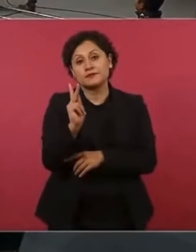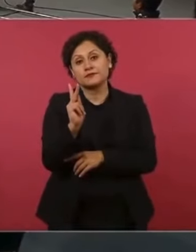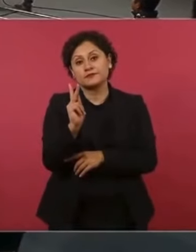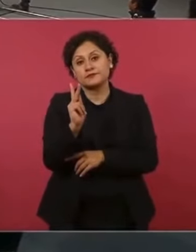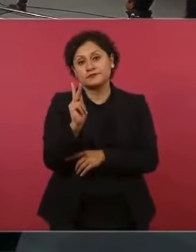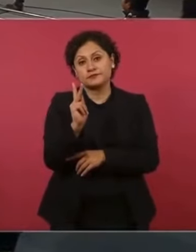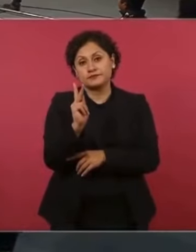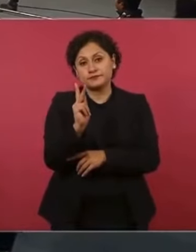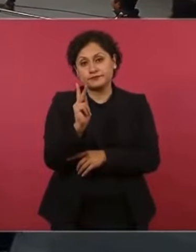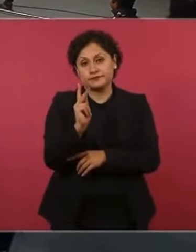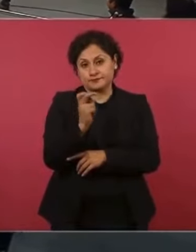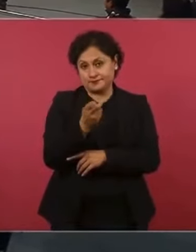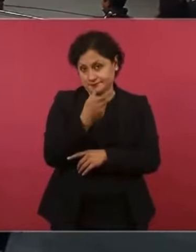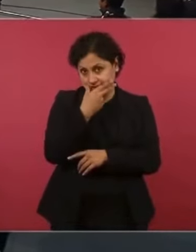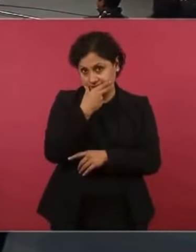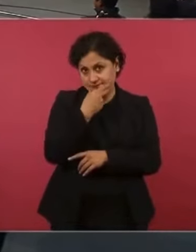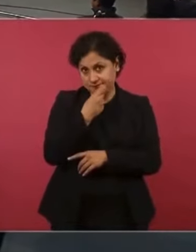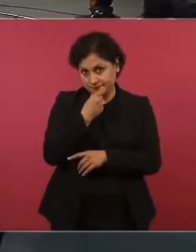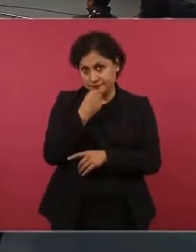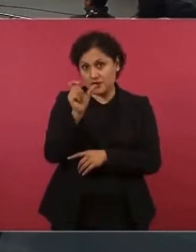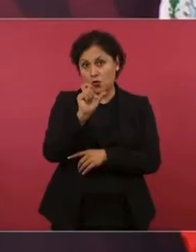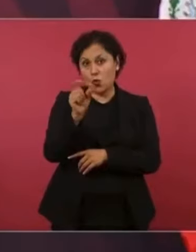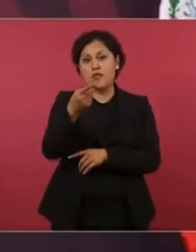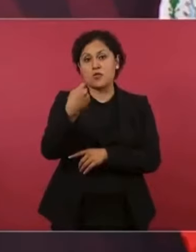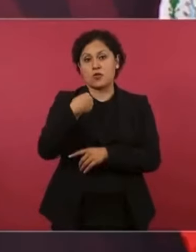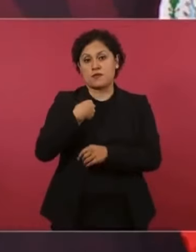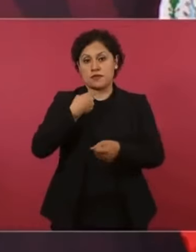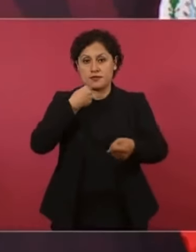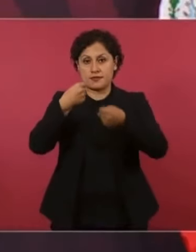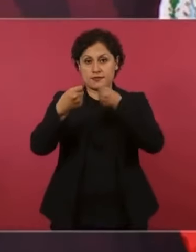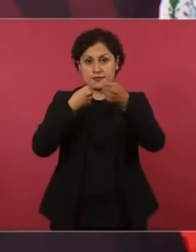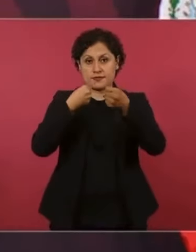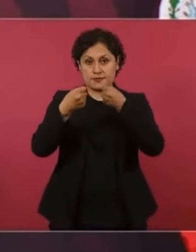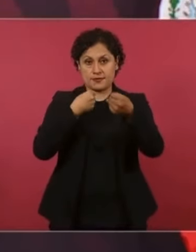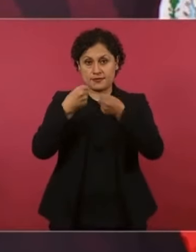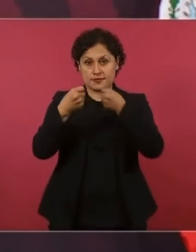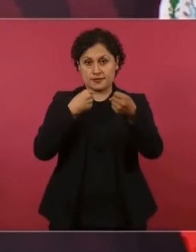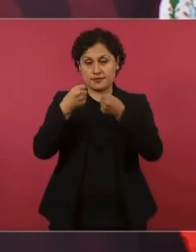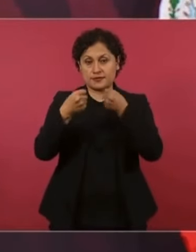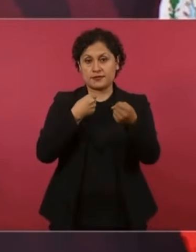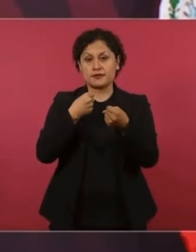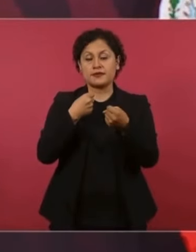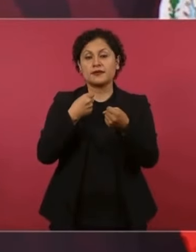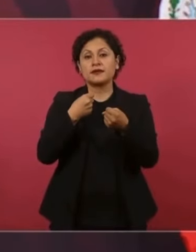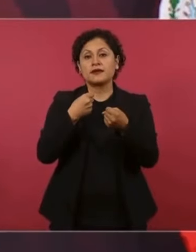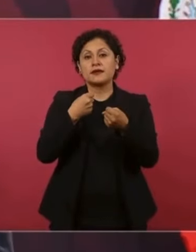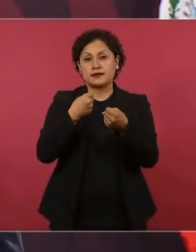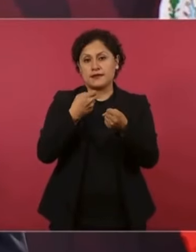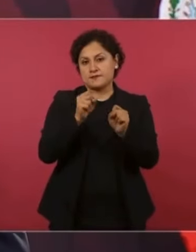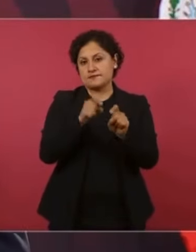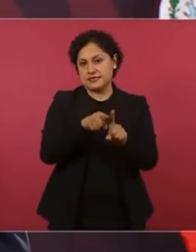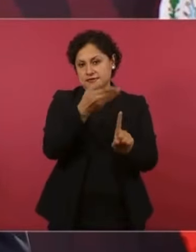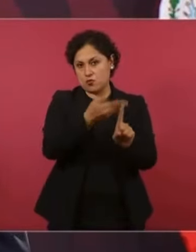momento de que… me están entrevistando de ese medio,